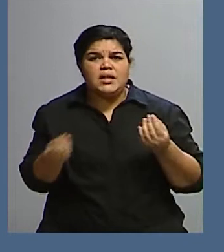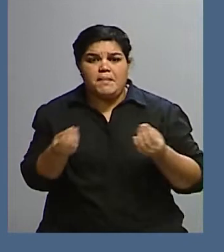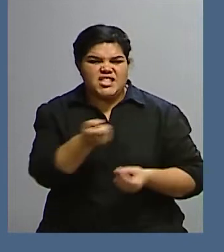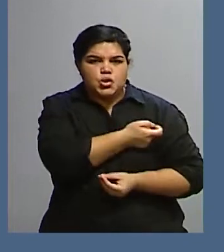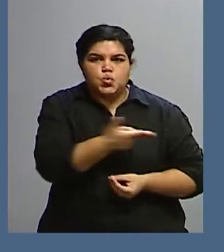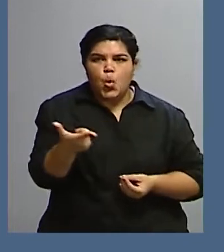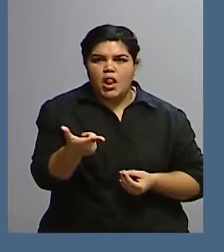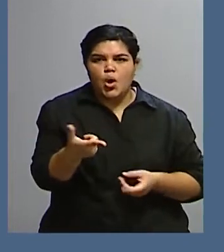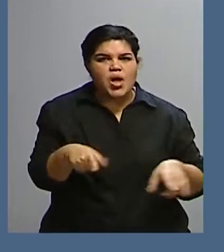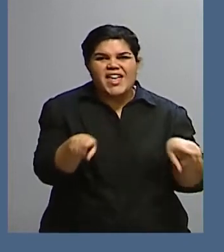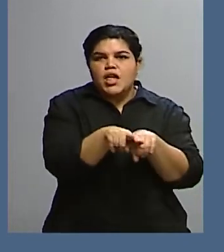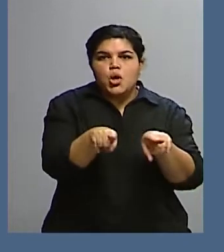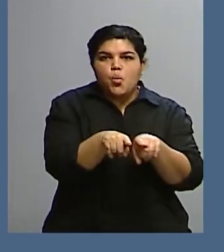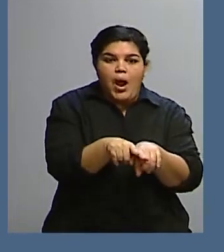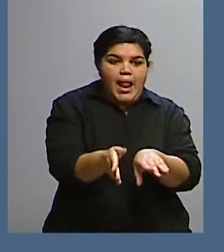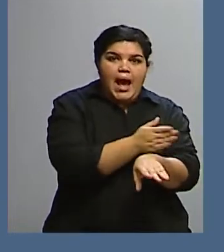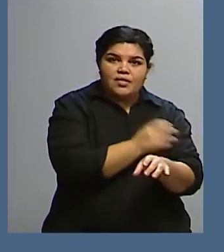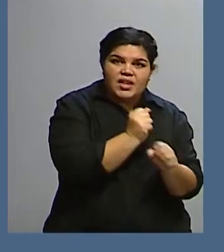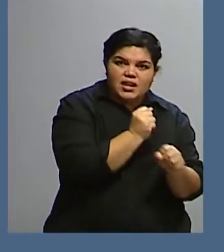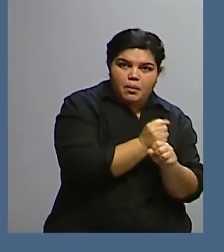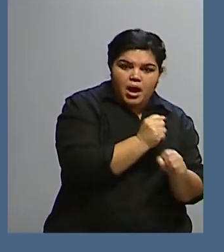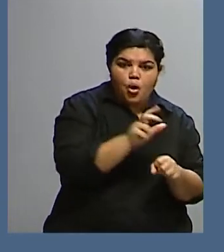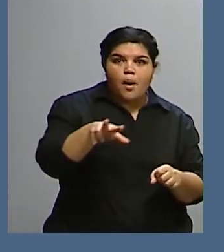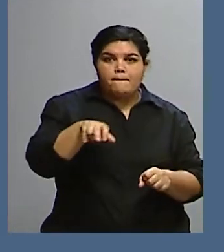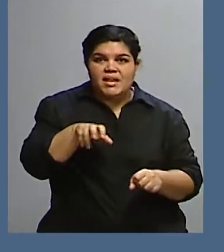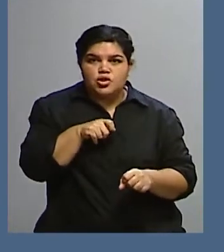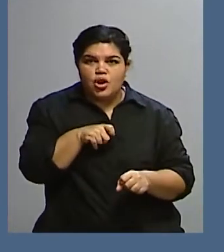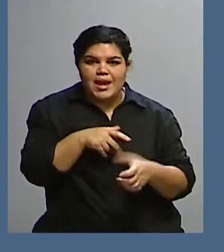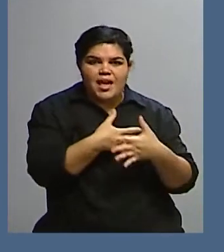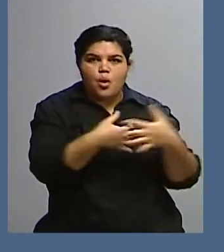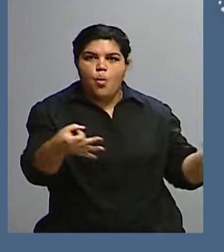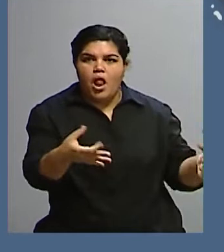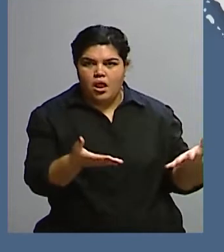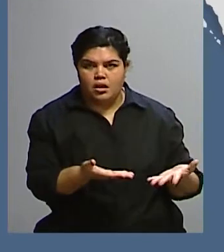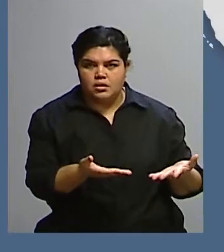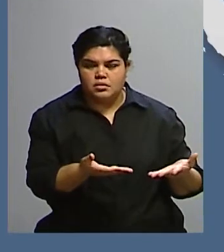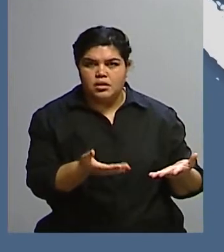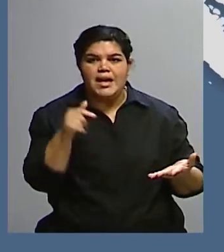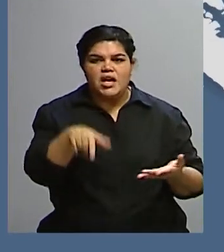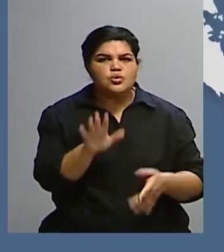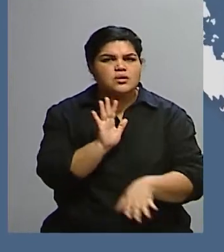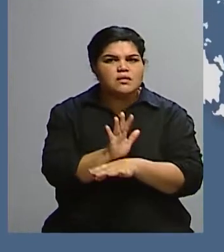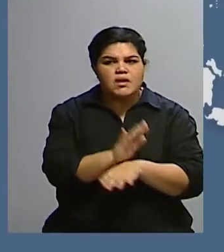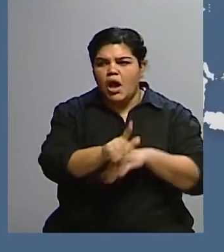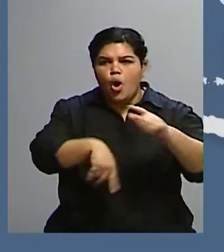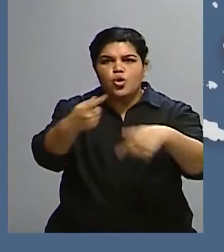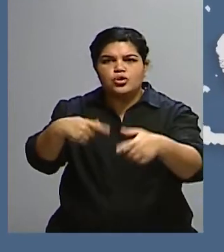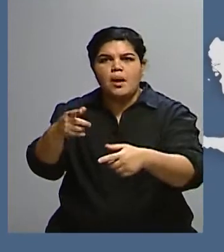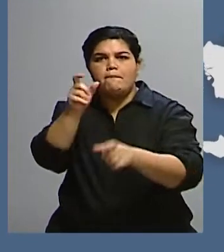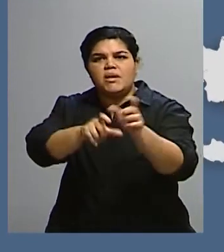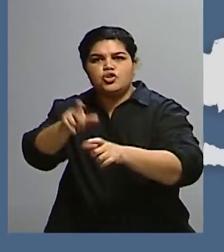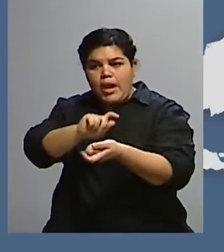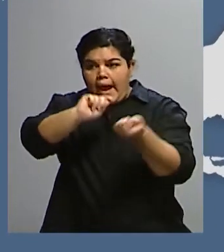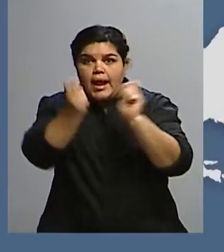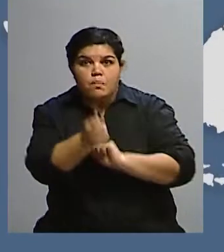equivalente al que se tuvo cuando se trabajó. Entonces también en eso han habido discriminaciones y privilegios